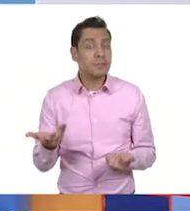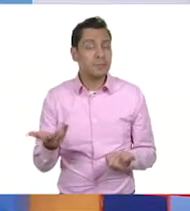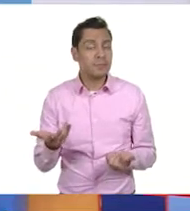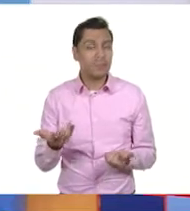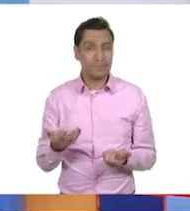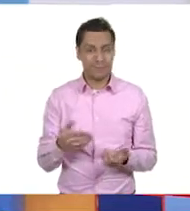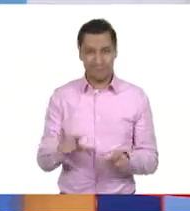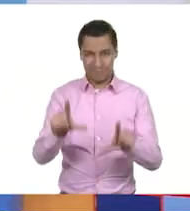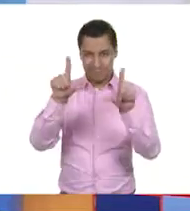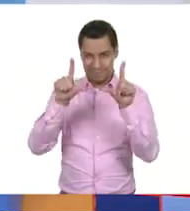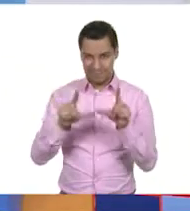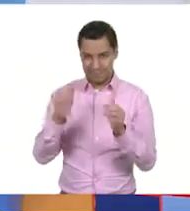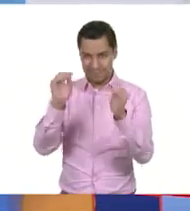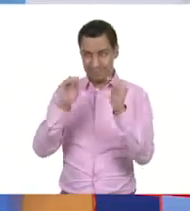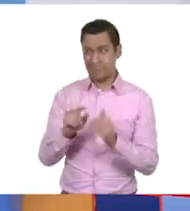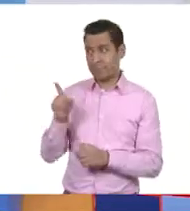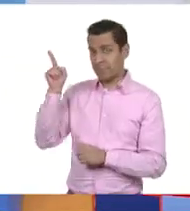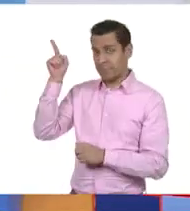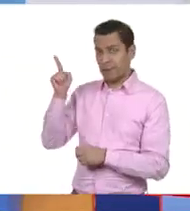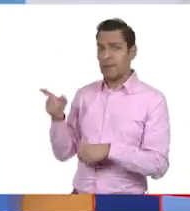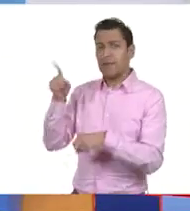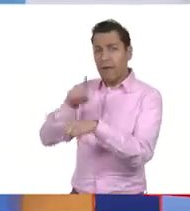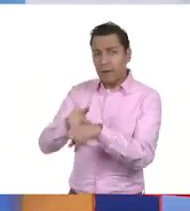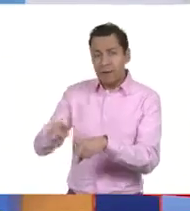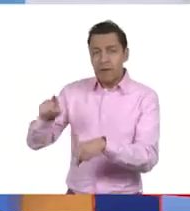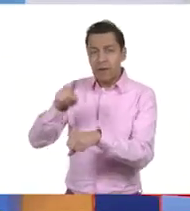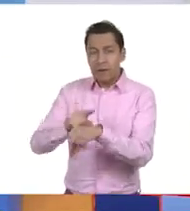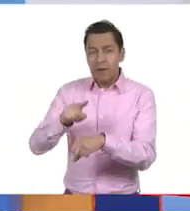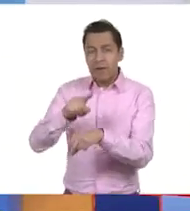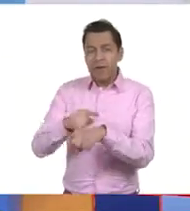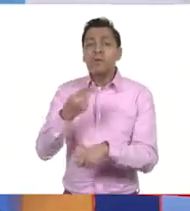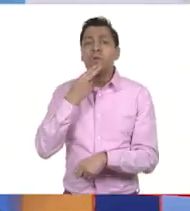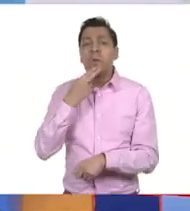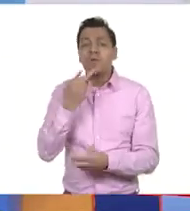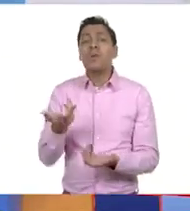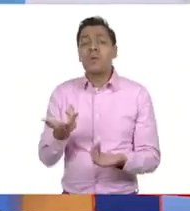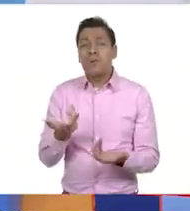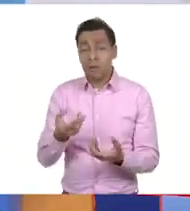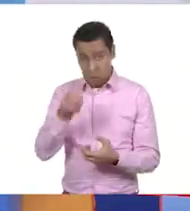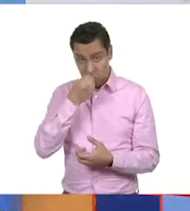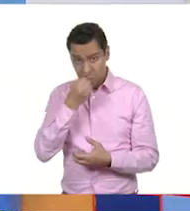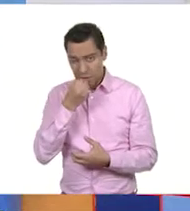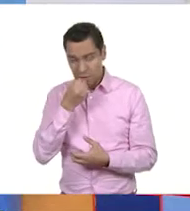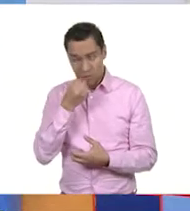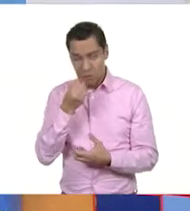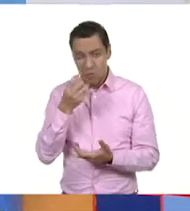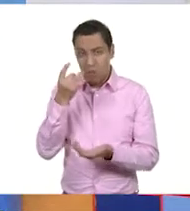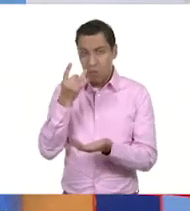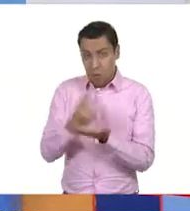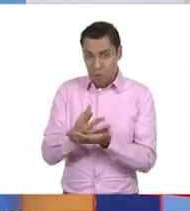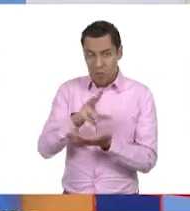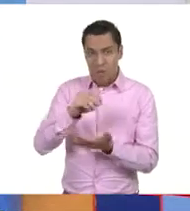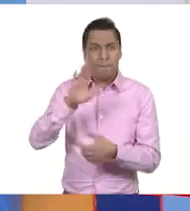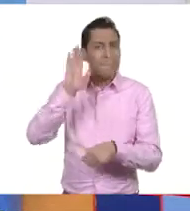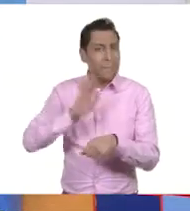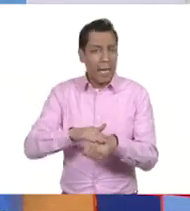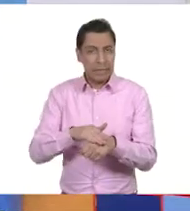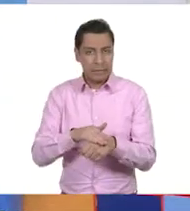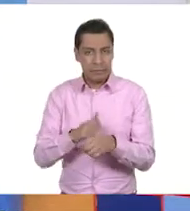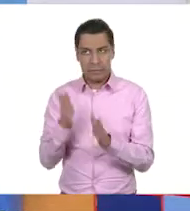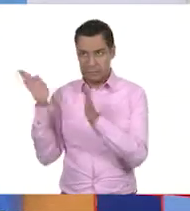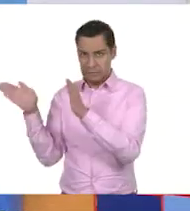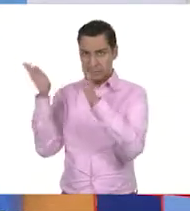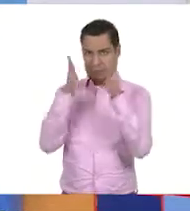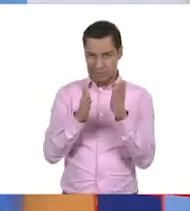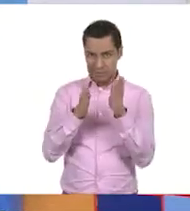Y en la otra tabla, lo que usamos a diario, tal vez no como algo que puedas comer, sino de este lado, lo que puedes comer,